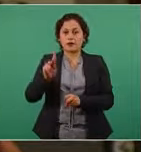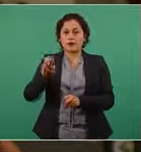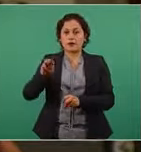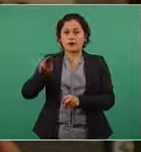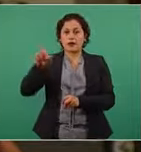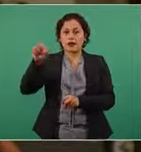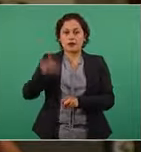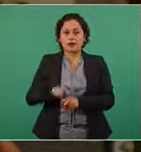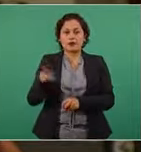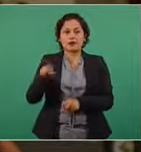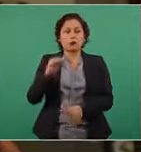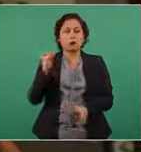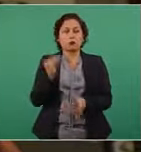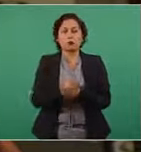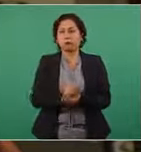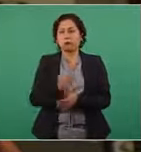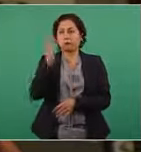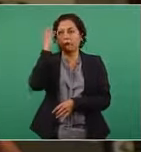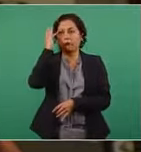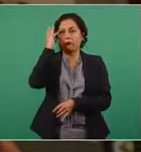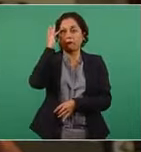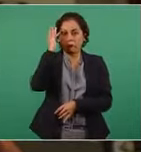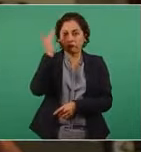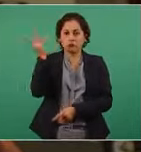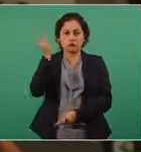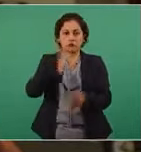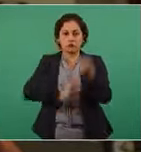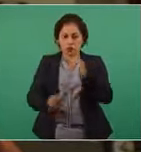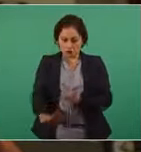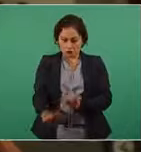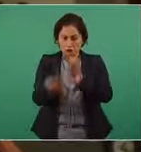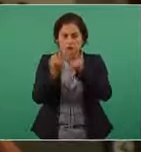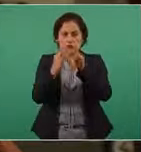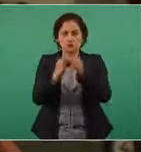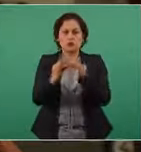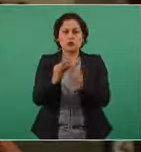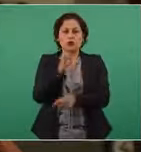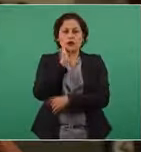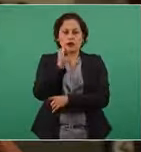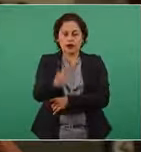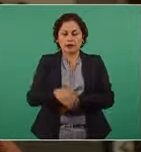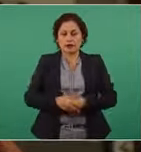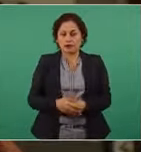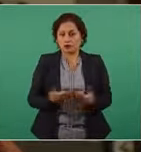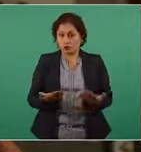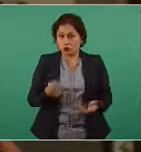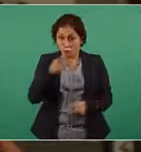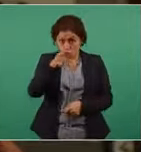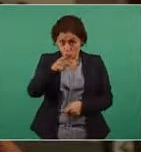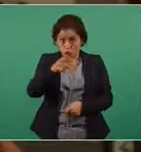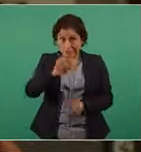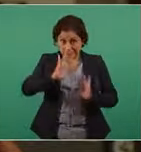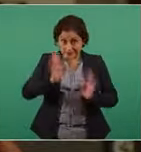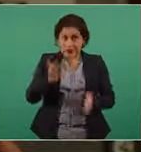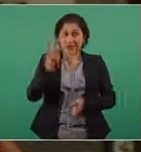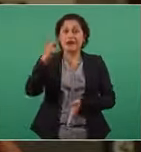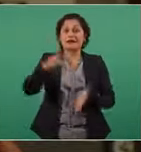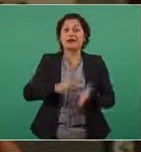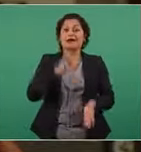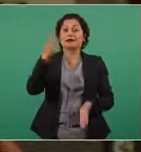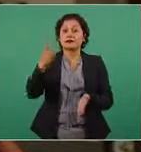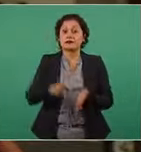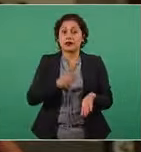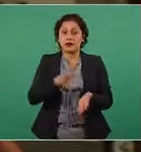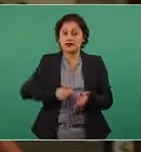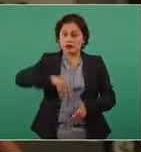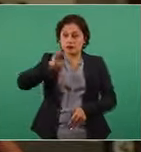omiso y por qué no ha dado la cara a pesar de que usted en tres ocasiones dio las instrucciones de